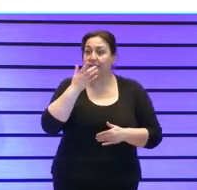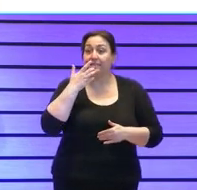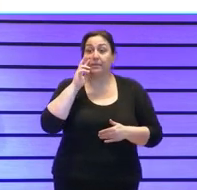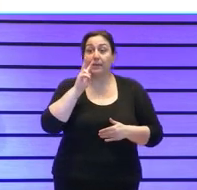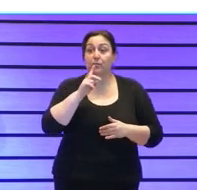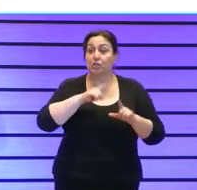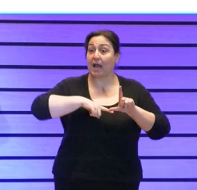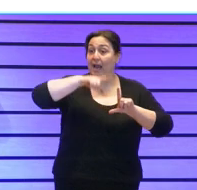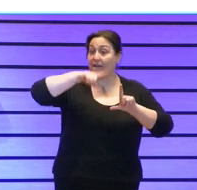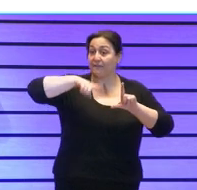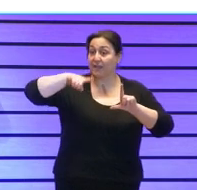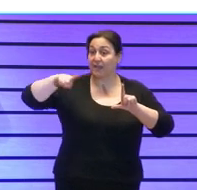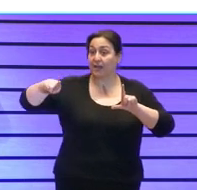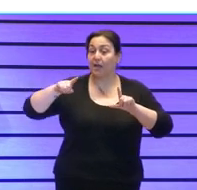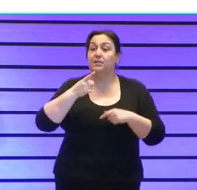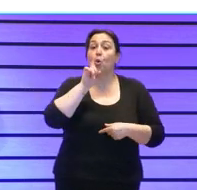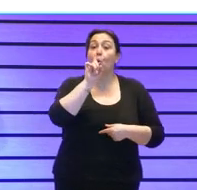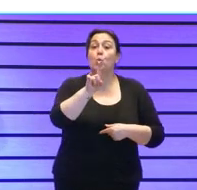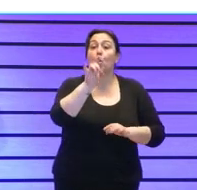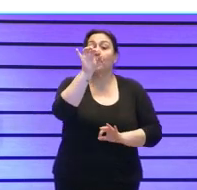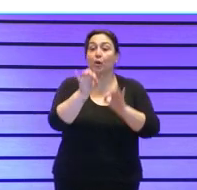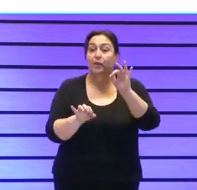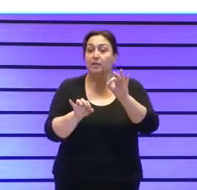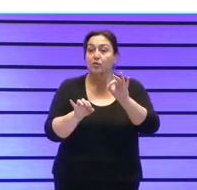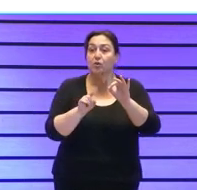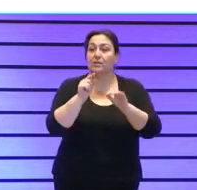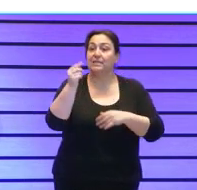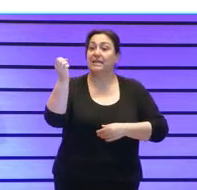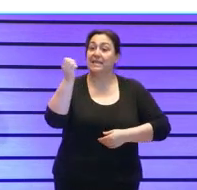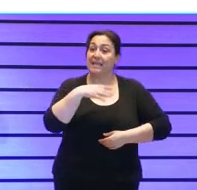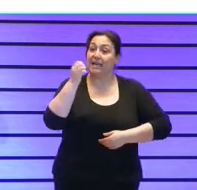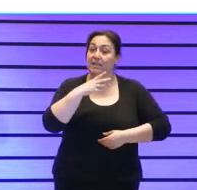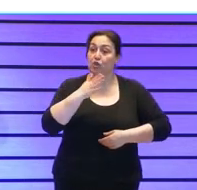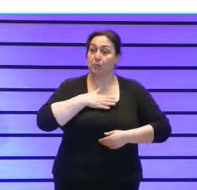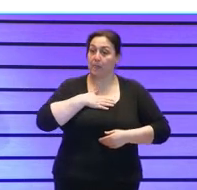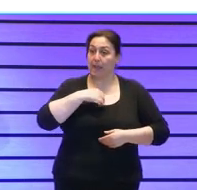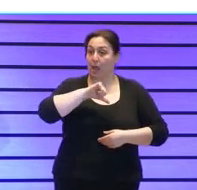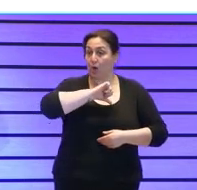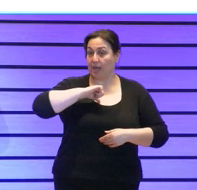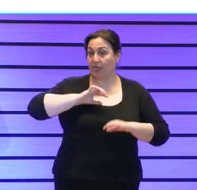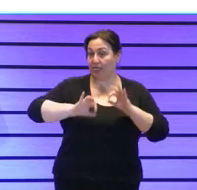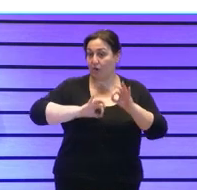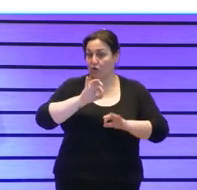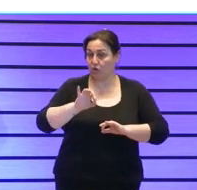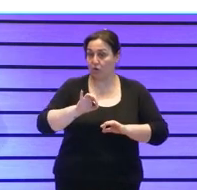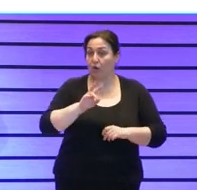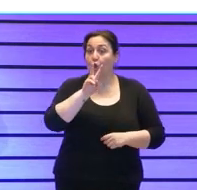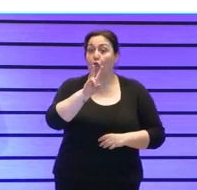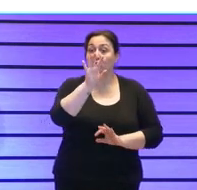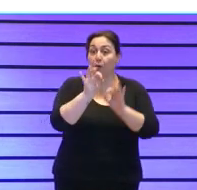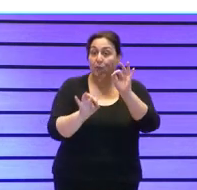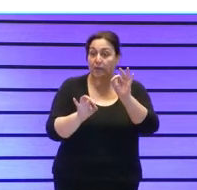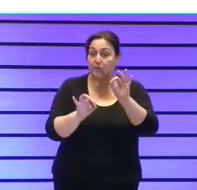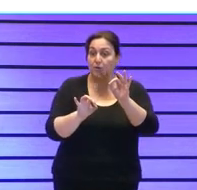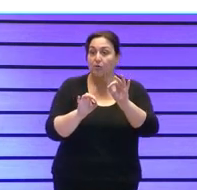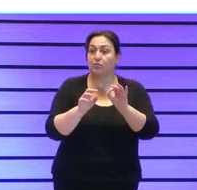gráfica solamente un 1% son ingresos propios de la organización un 2%